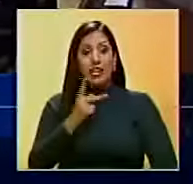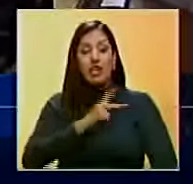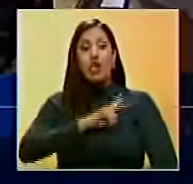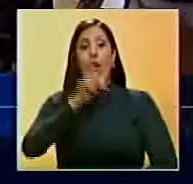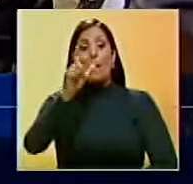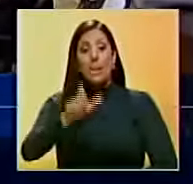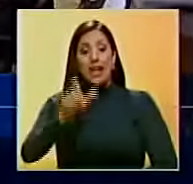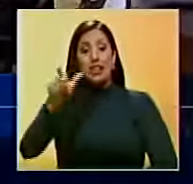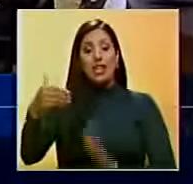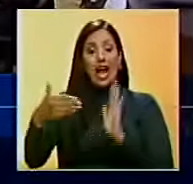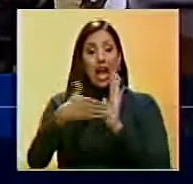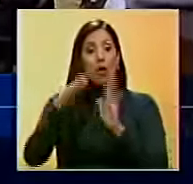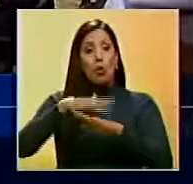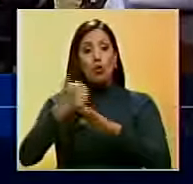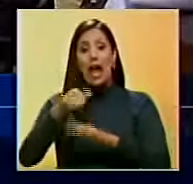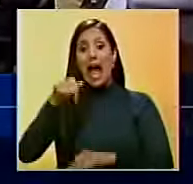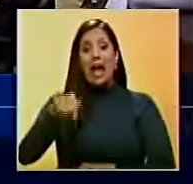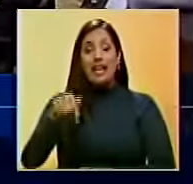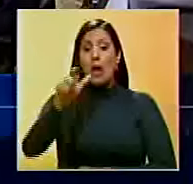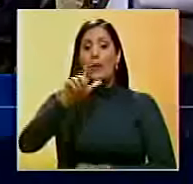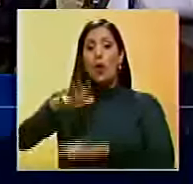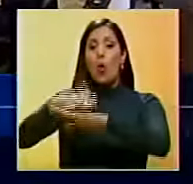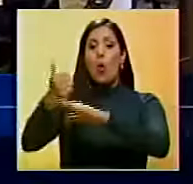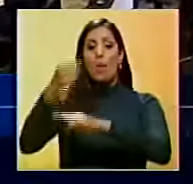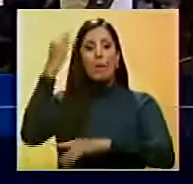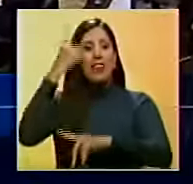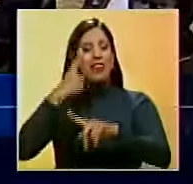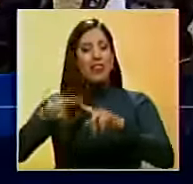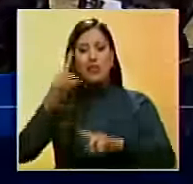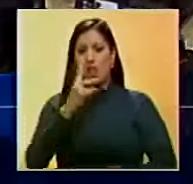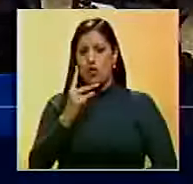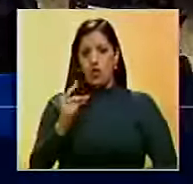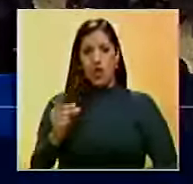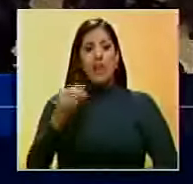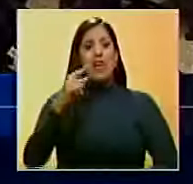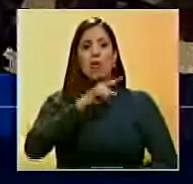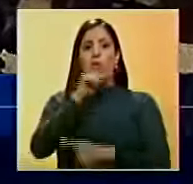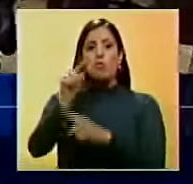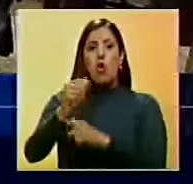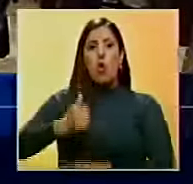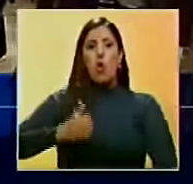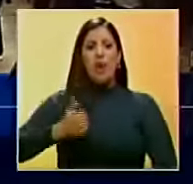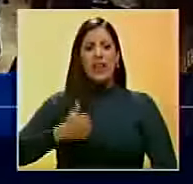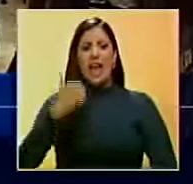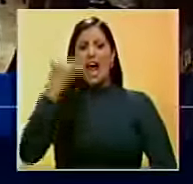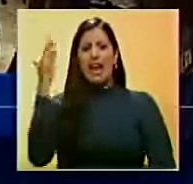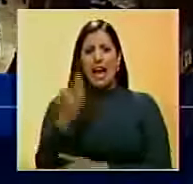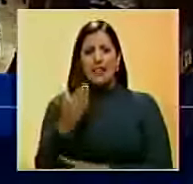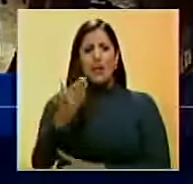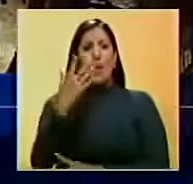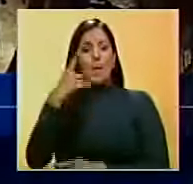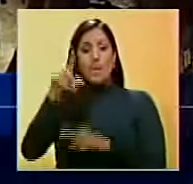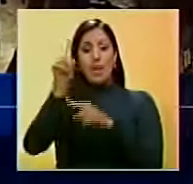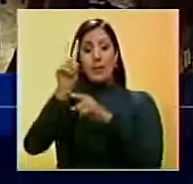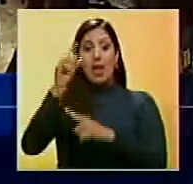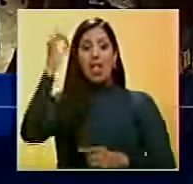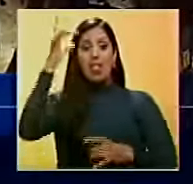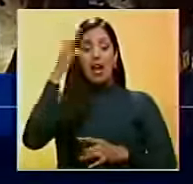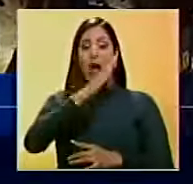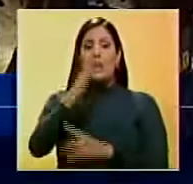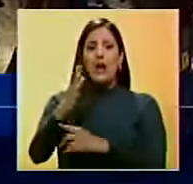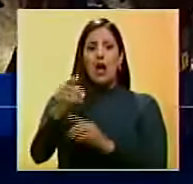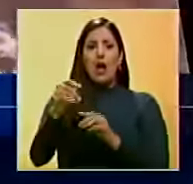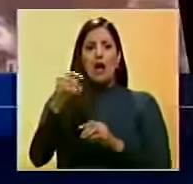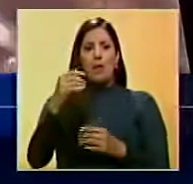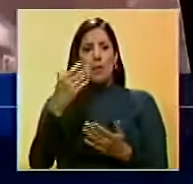ciudadanos acusados, porque aquí no se acusa a nadie por pensar distinto. Se les imputa cualquier delito, el primero que se les ocurra en el código